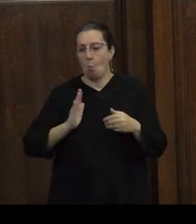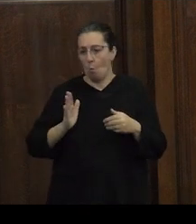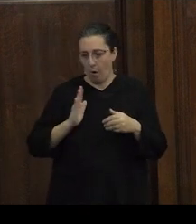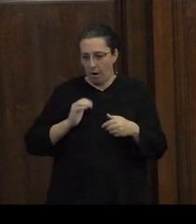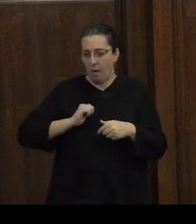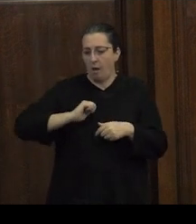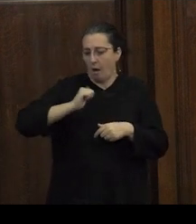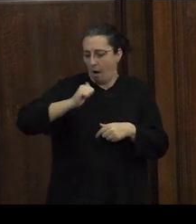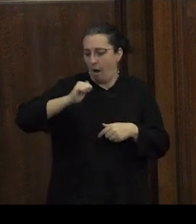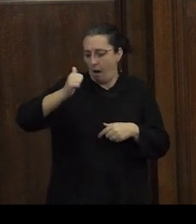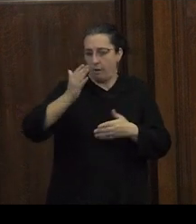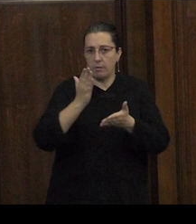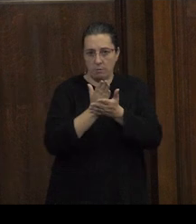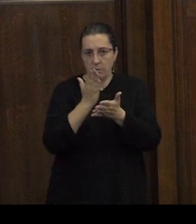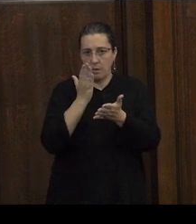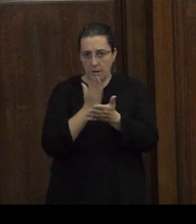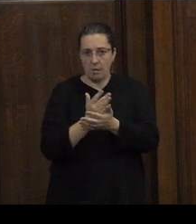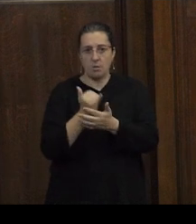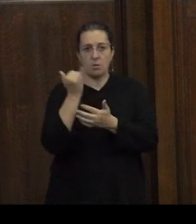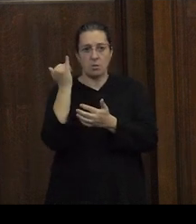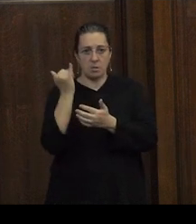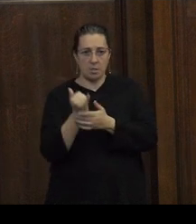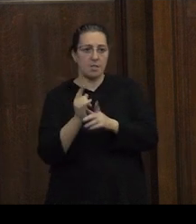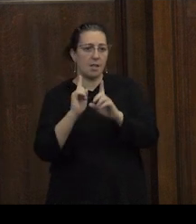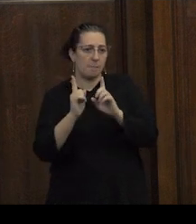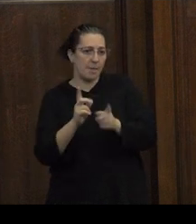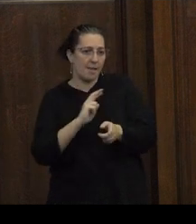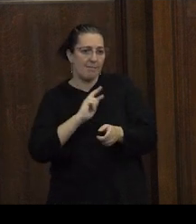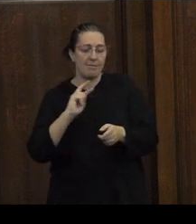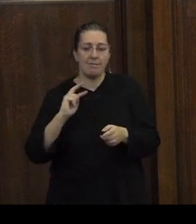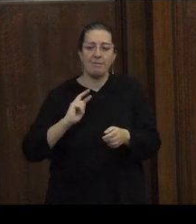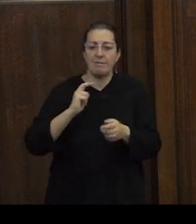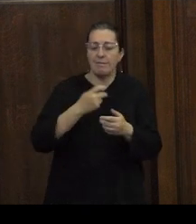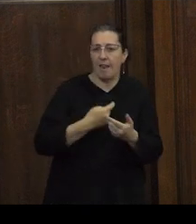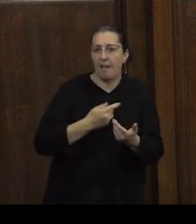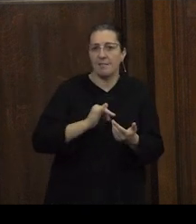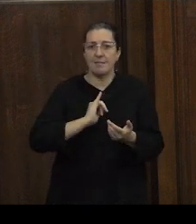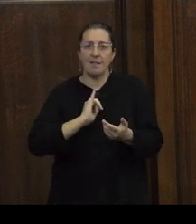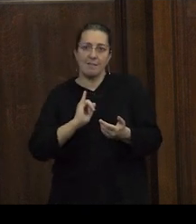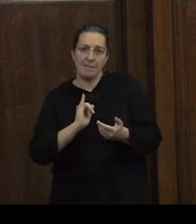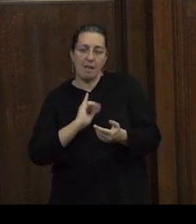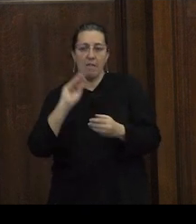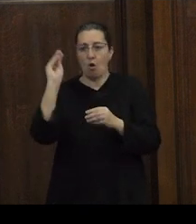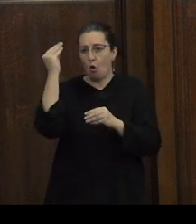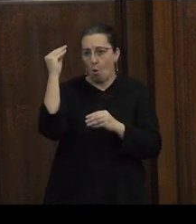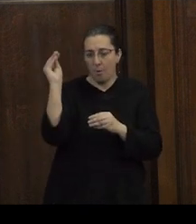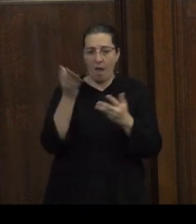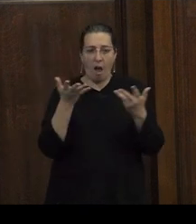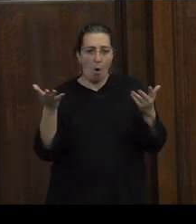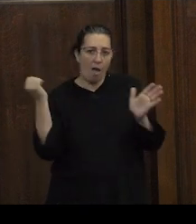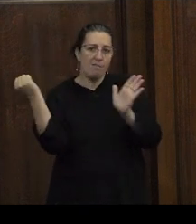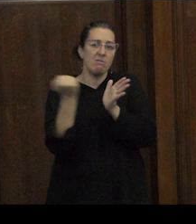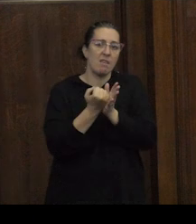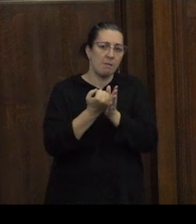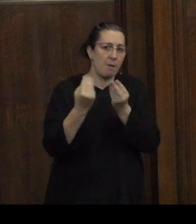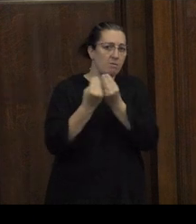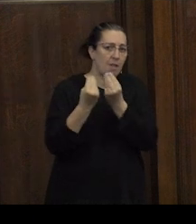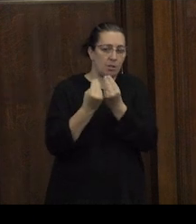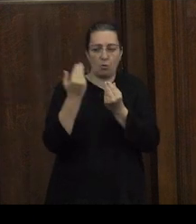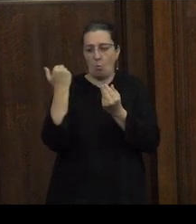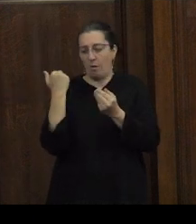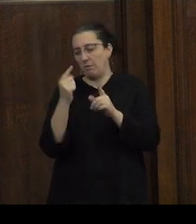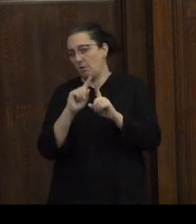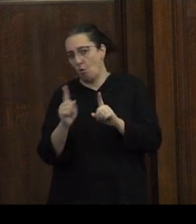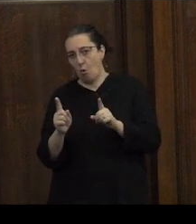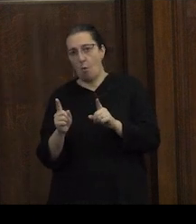y que hay más aceptación de las identidades trans entre jóvenes que están menos estigmatizadas bueno este tipo de cuestiones se indagan ahora bien